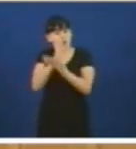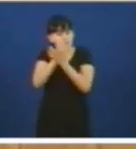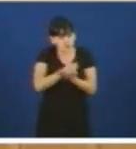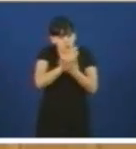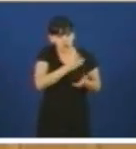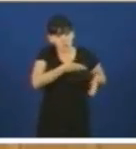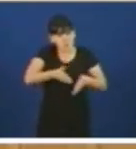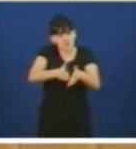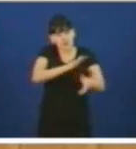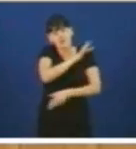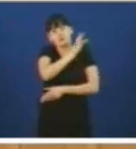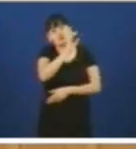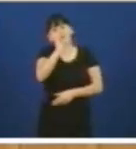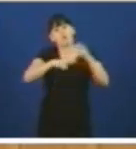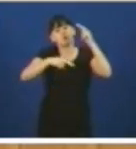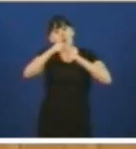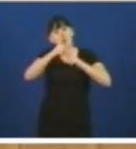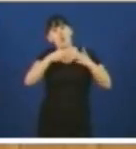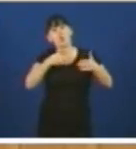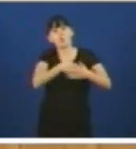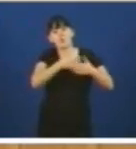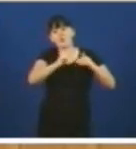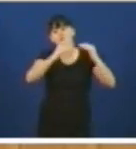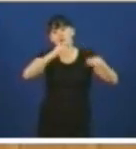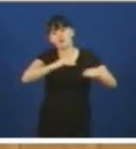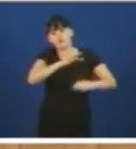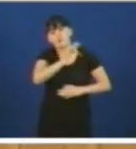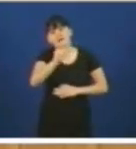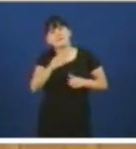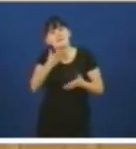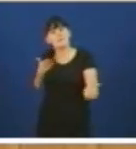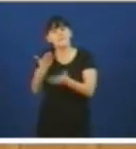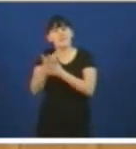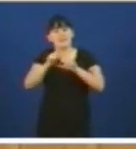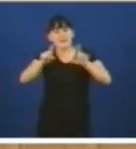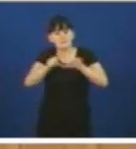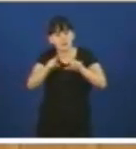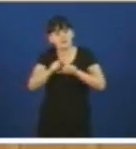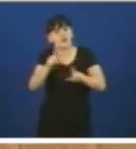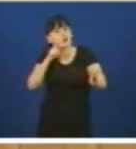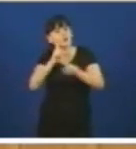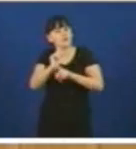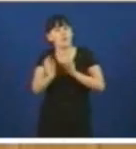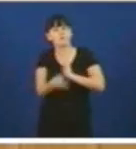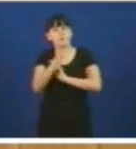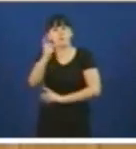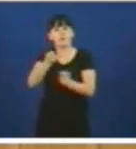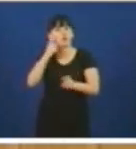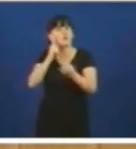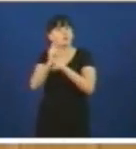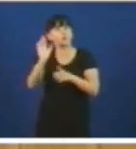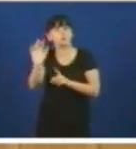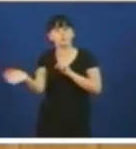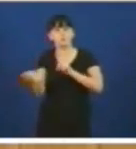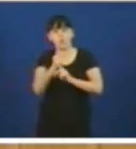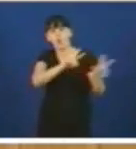construcción do dique flutante o tempo que se insta a dirección de Navantia a reactivar a xestión comercial para conseguir novos contratos de construcción para o hostaleiro